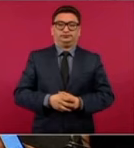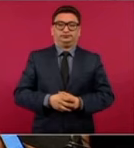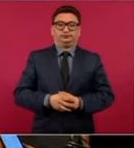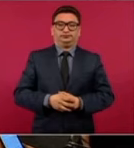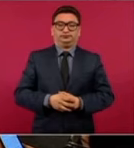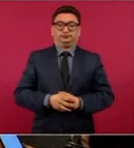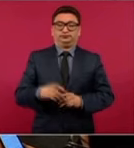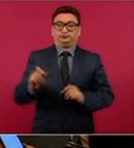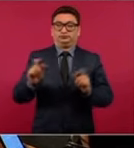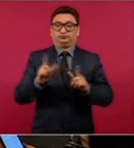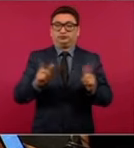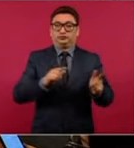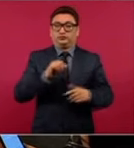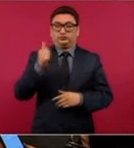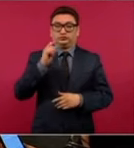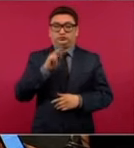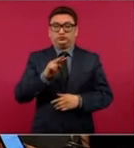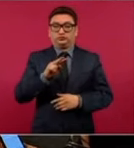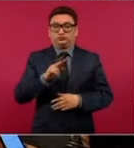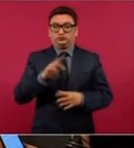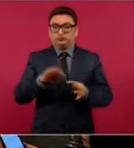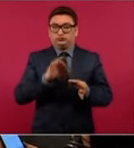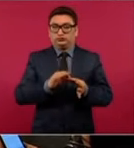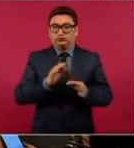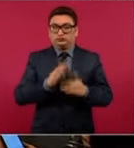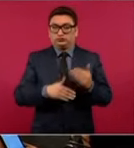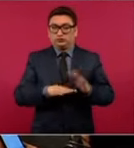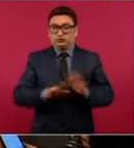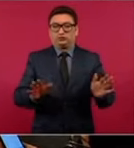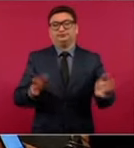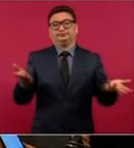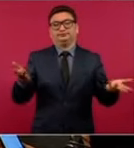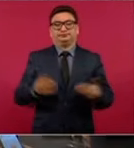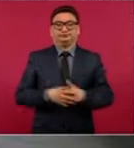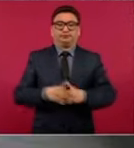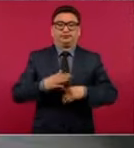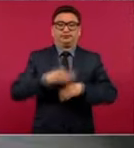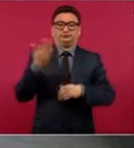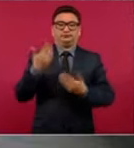Adelante. Ya todos. Pues ya nada más